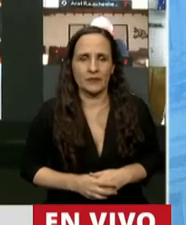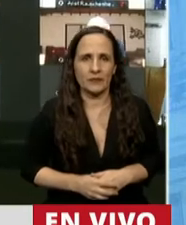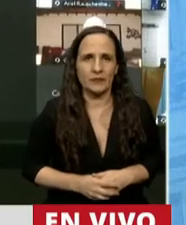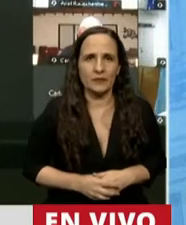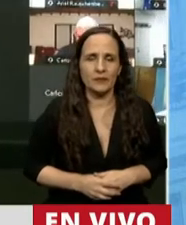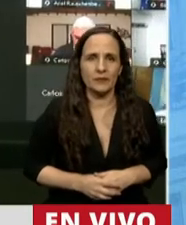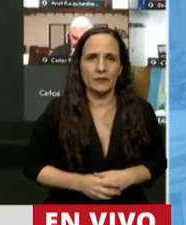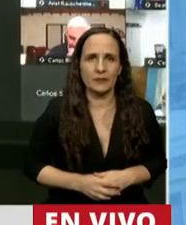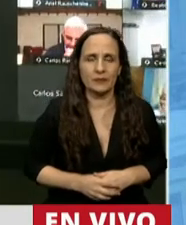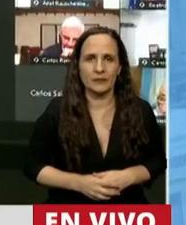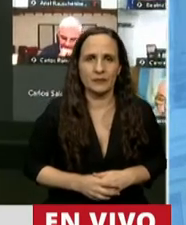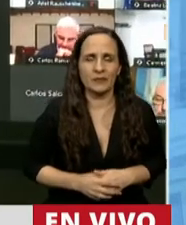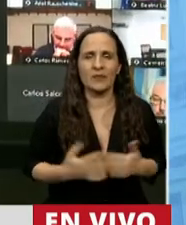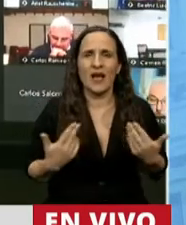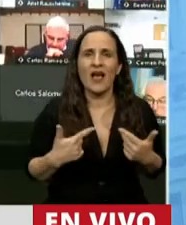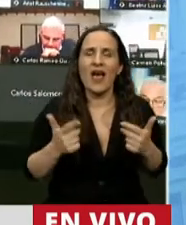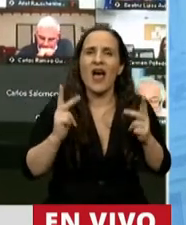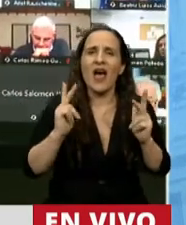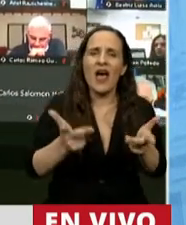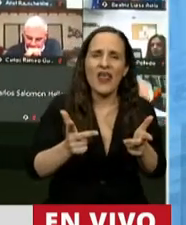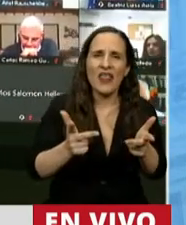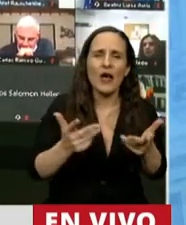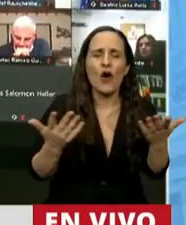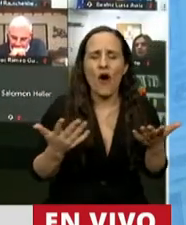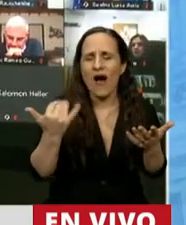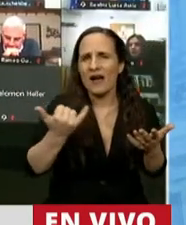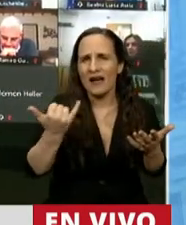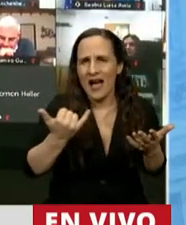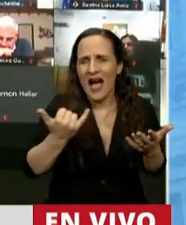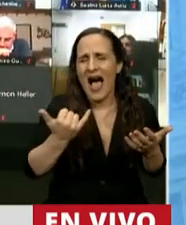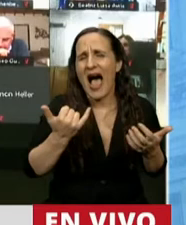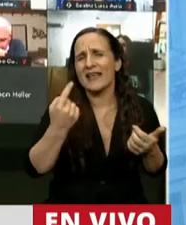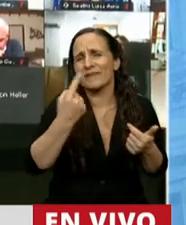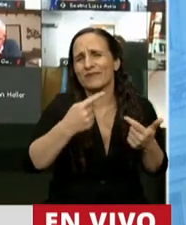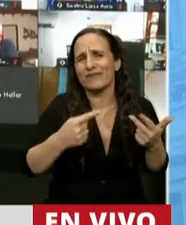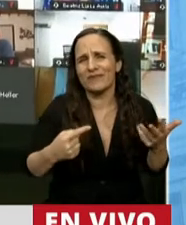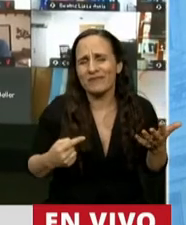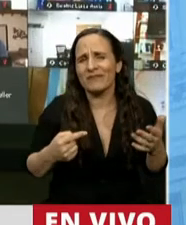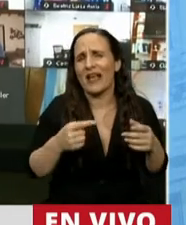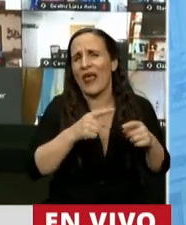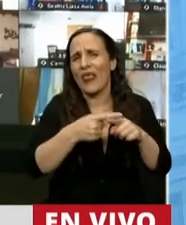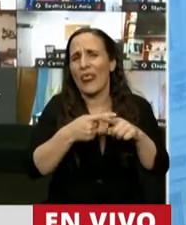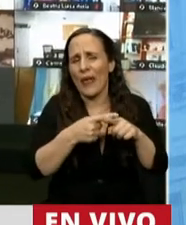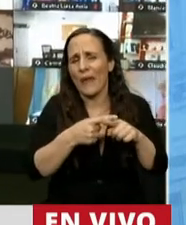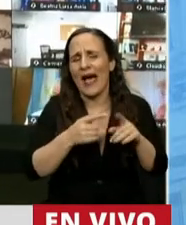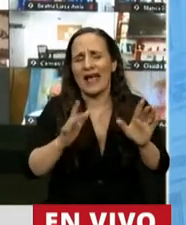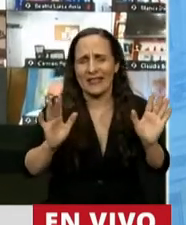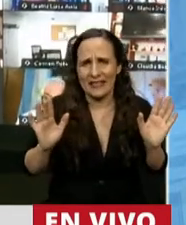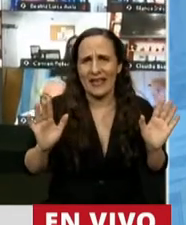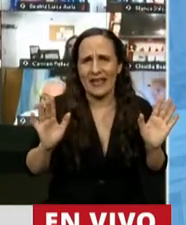Dicho esto, para evitar, digamos, hay muchas de las consideraciones que se pueden llegar a hacer en el debate, este presidente,